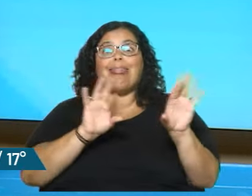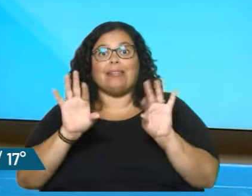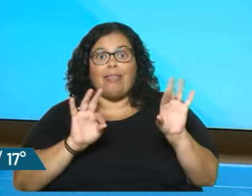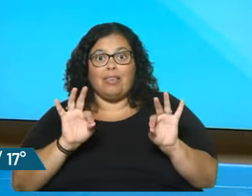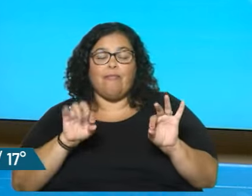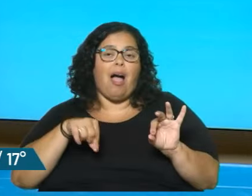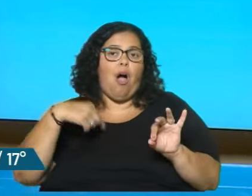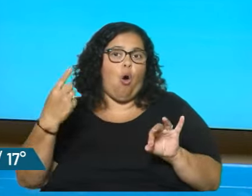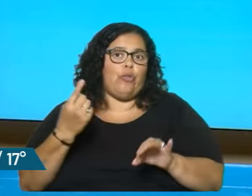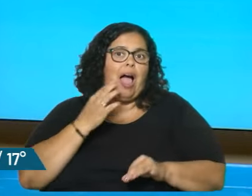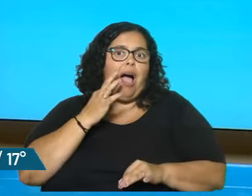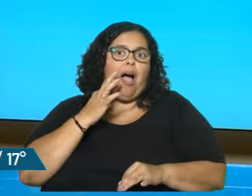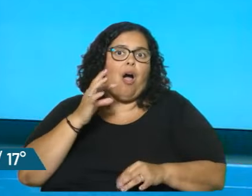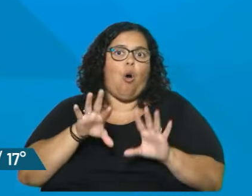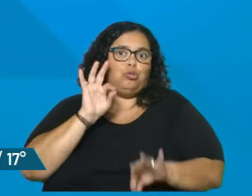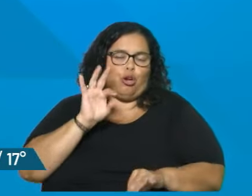a su líder.